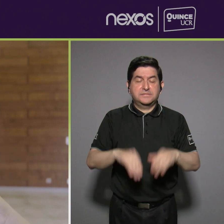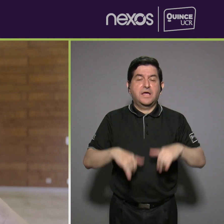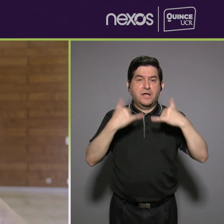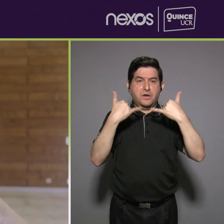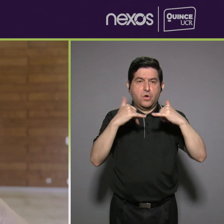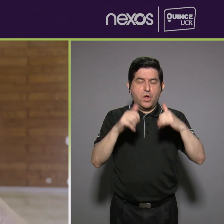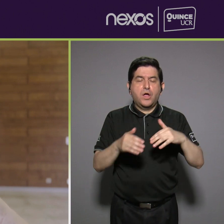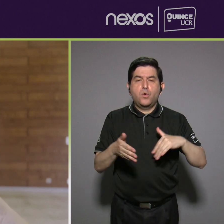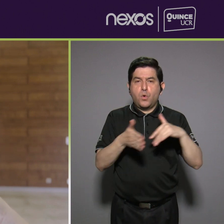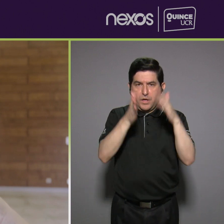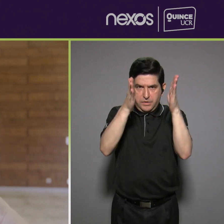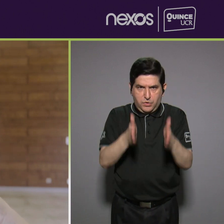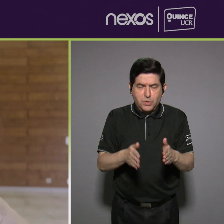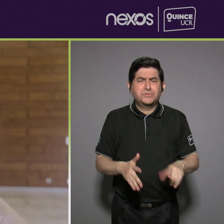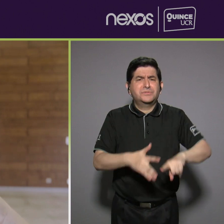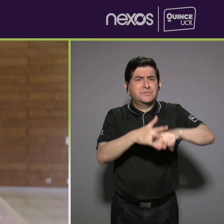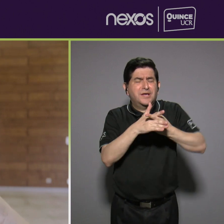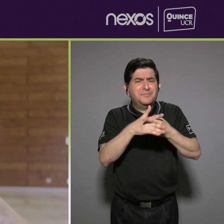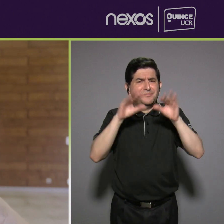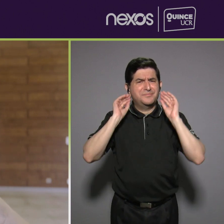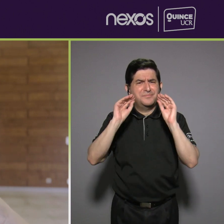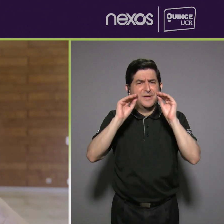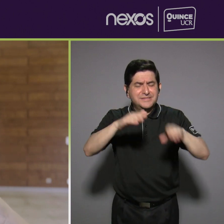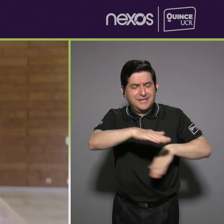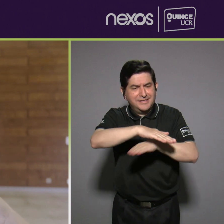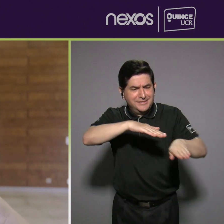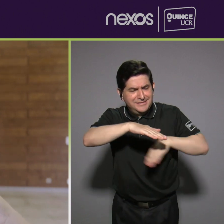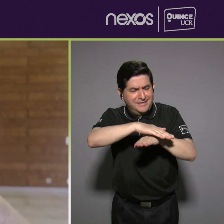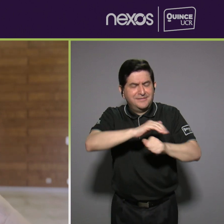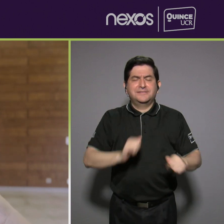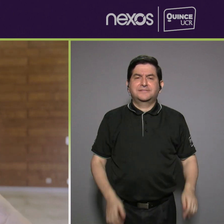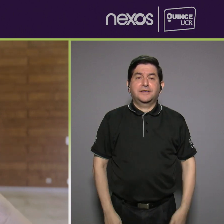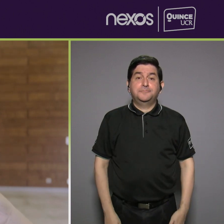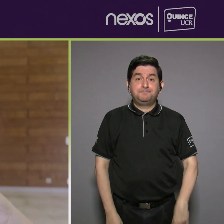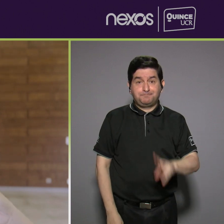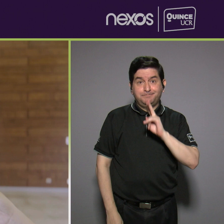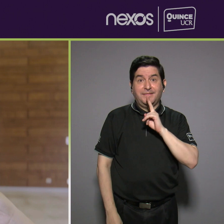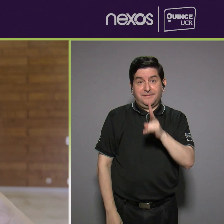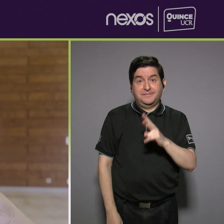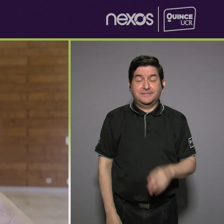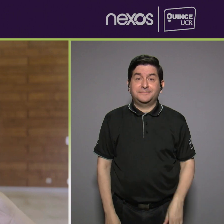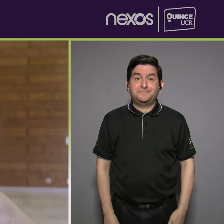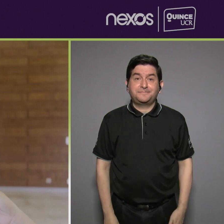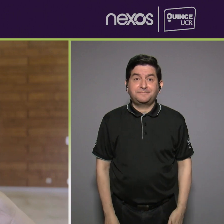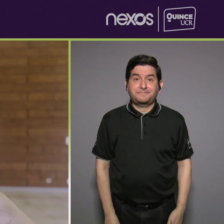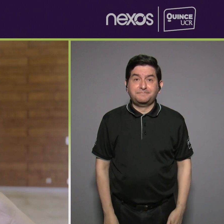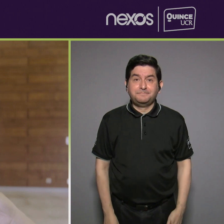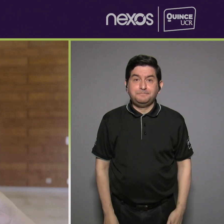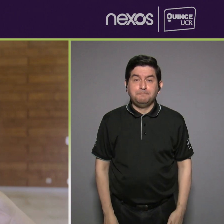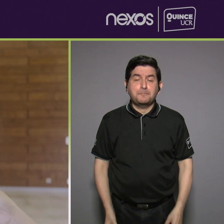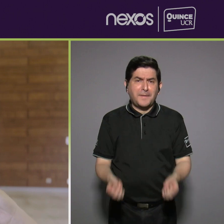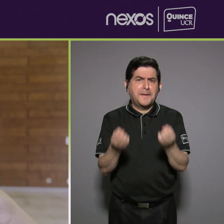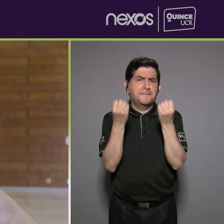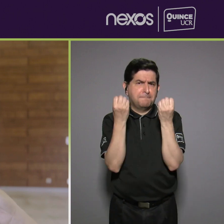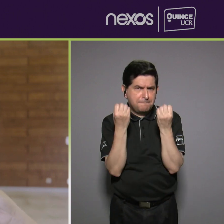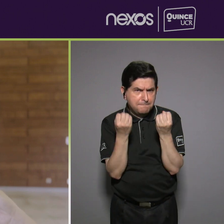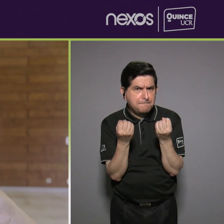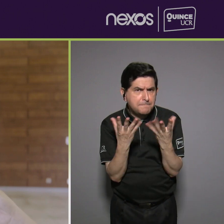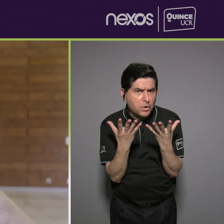Deportivos Estudiantiles. Hay que empezar la educación desde la base. Realmente, muchos de los